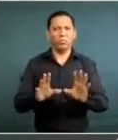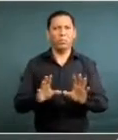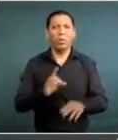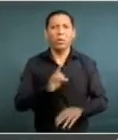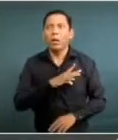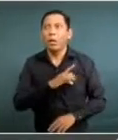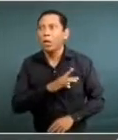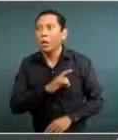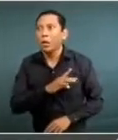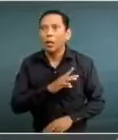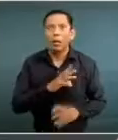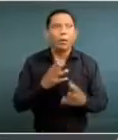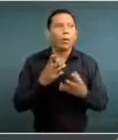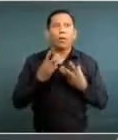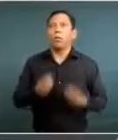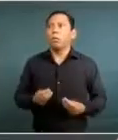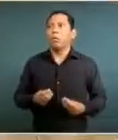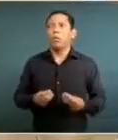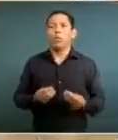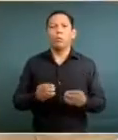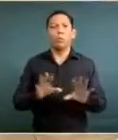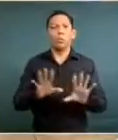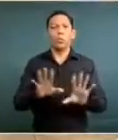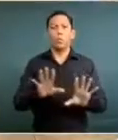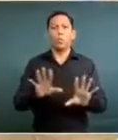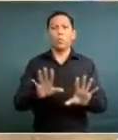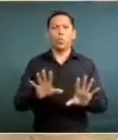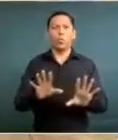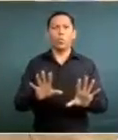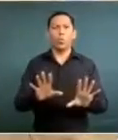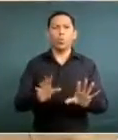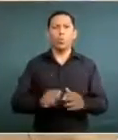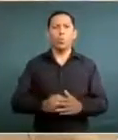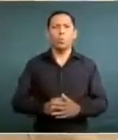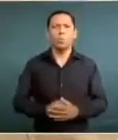miedo, que no haya temor.